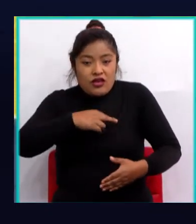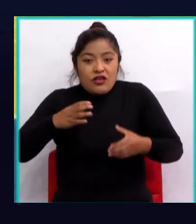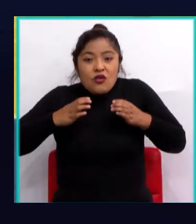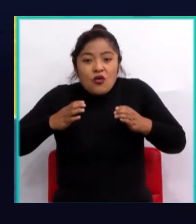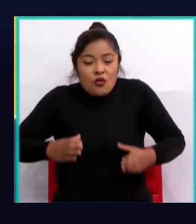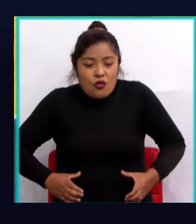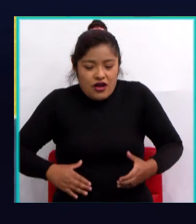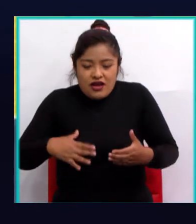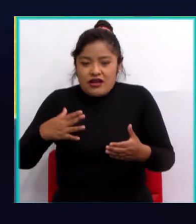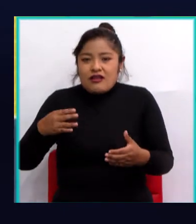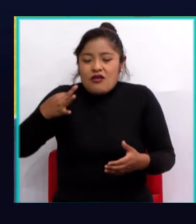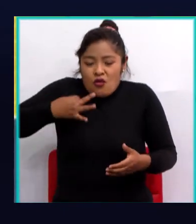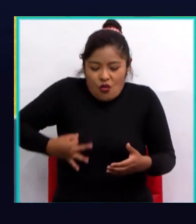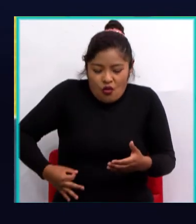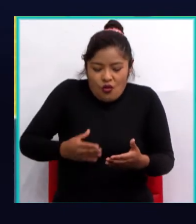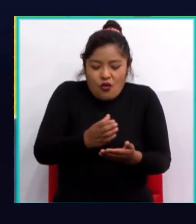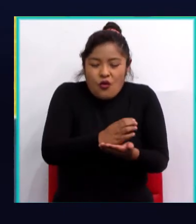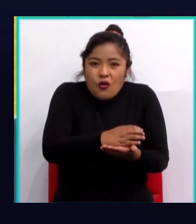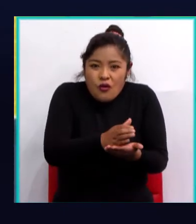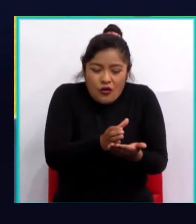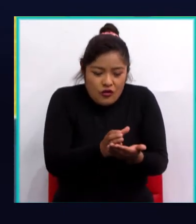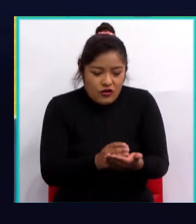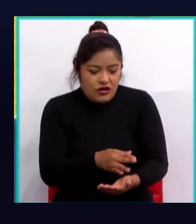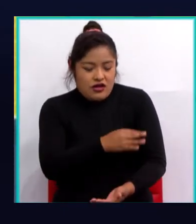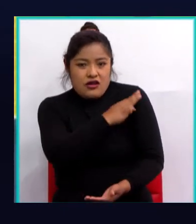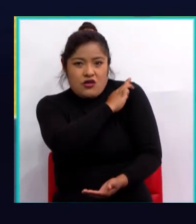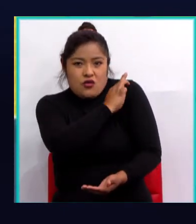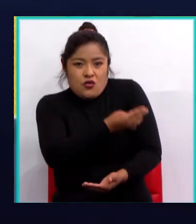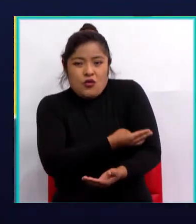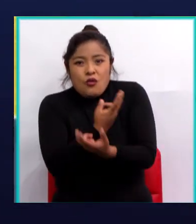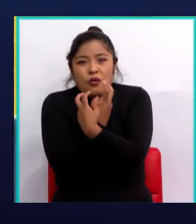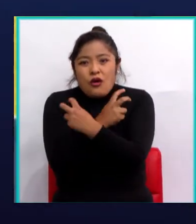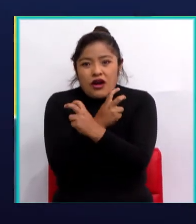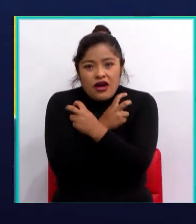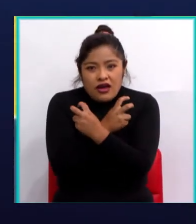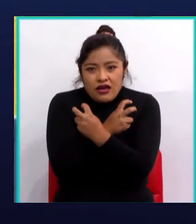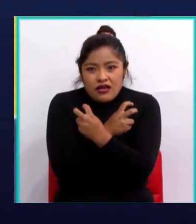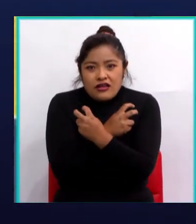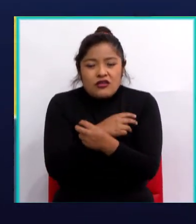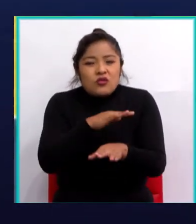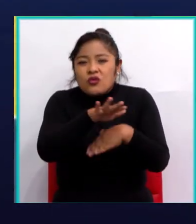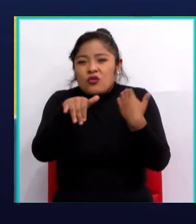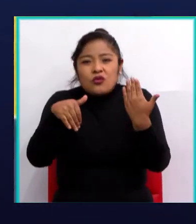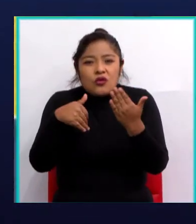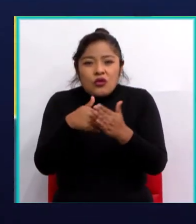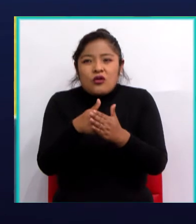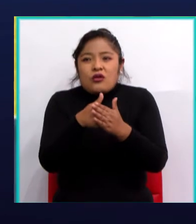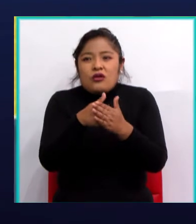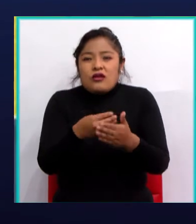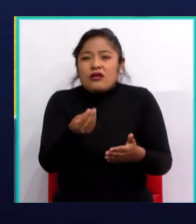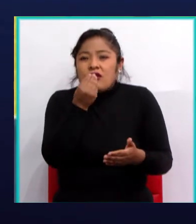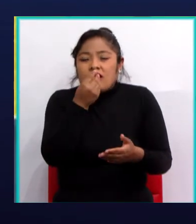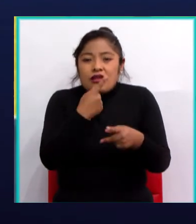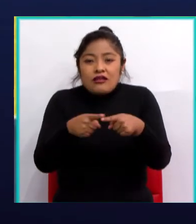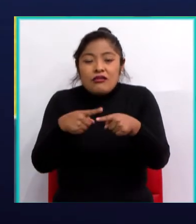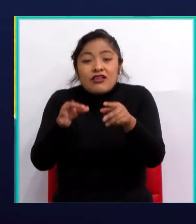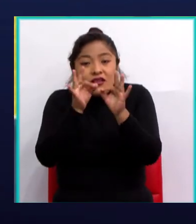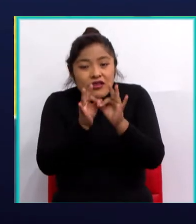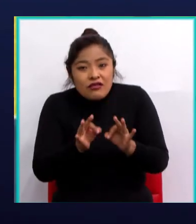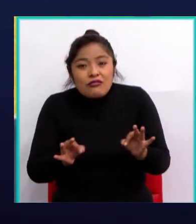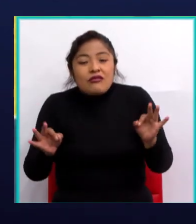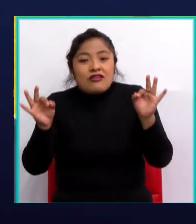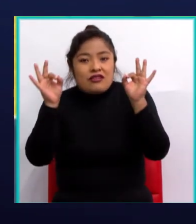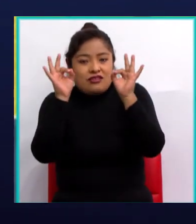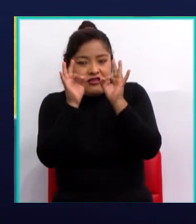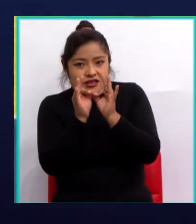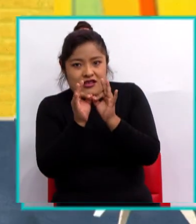huesos, músculos y tejidos de nuestro organismo. ¿Qué cuidados debemos tener en el sistema